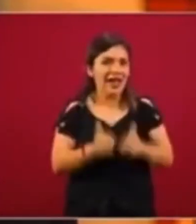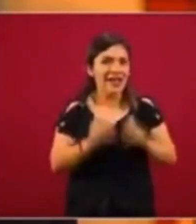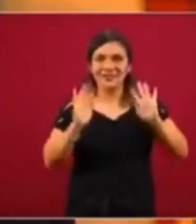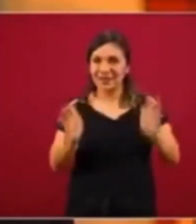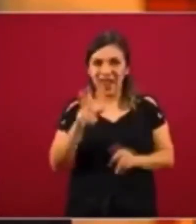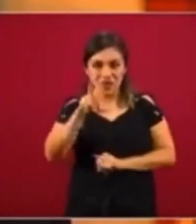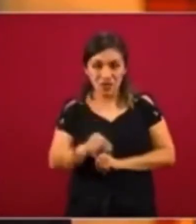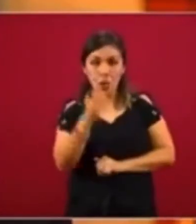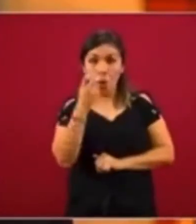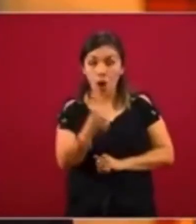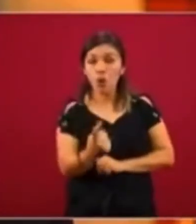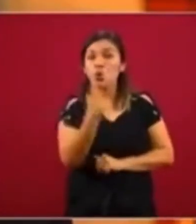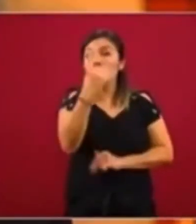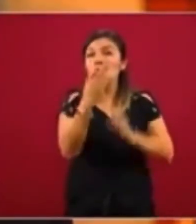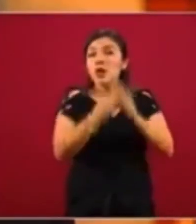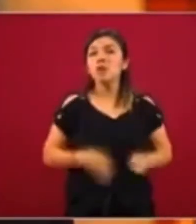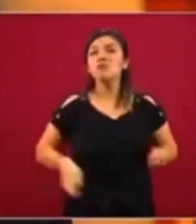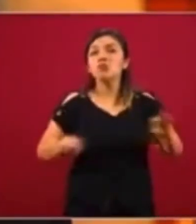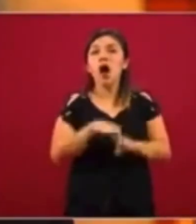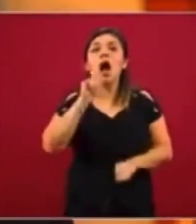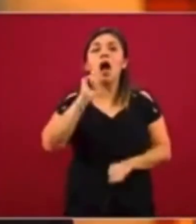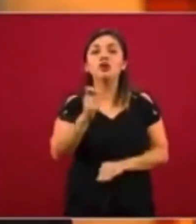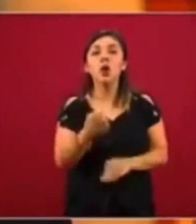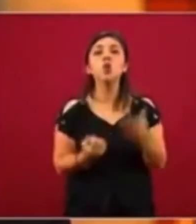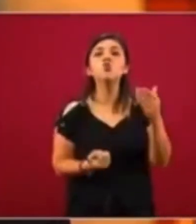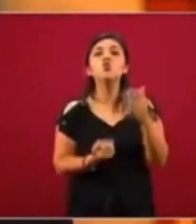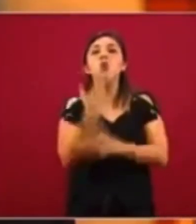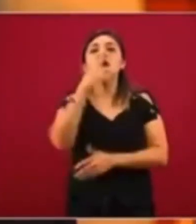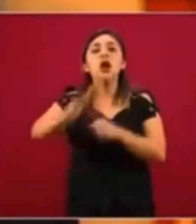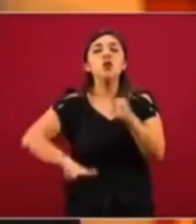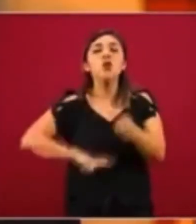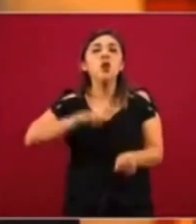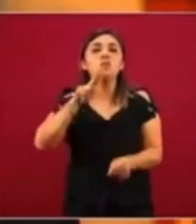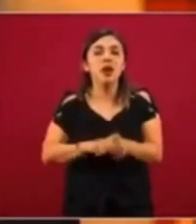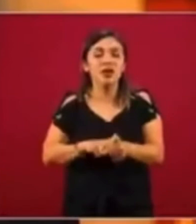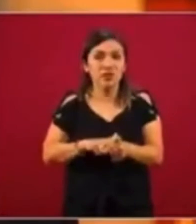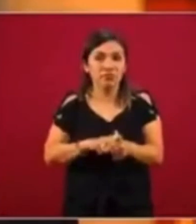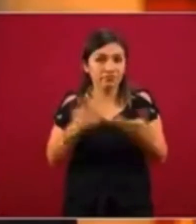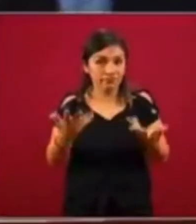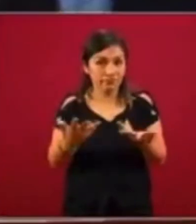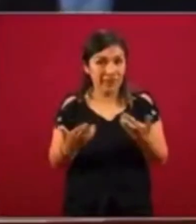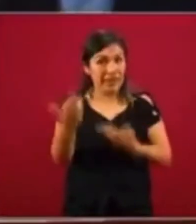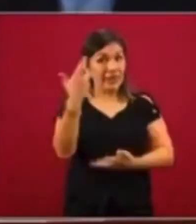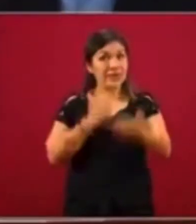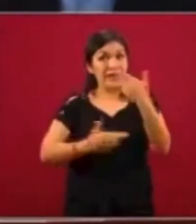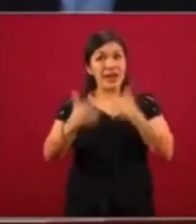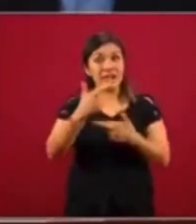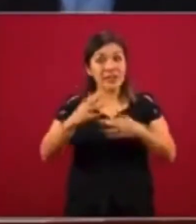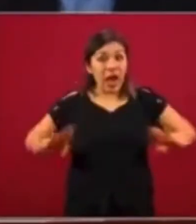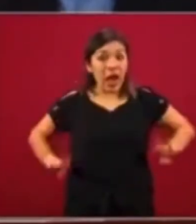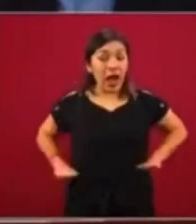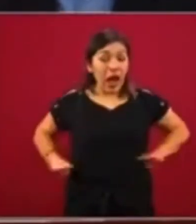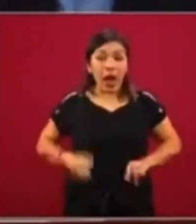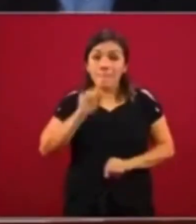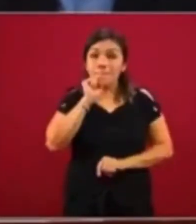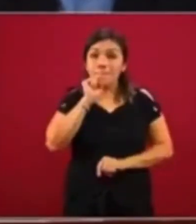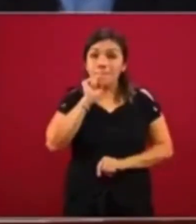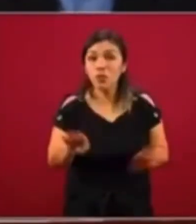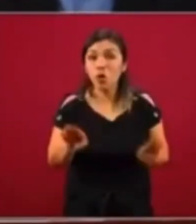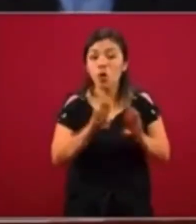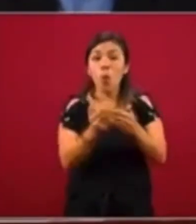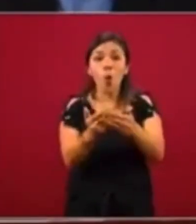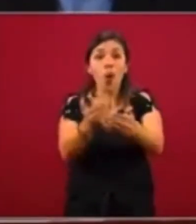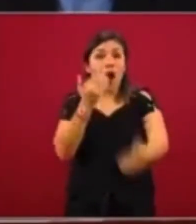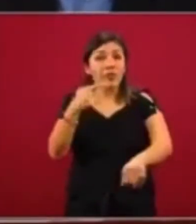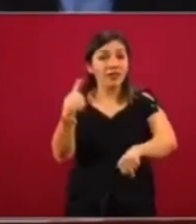concepto que nos parece fundamental, que es la nueva normalidad. Es decir, no vamos a regresar a las condiciones previas a la epidemia,